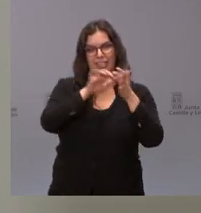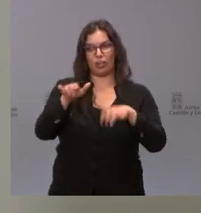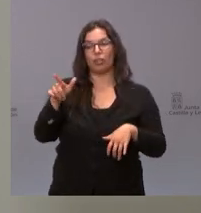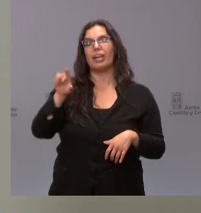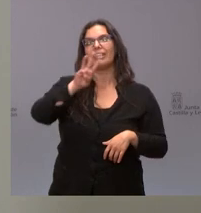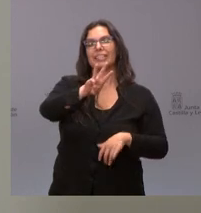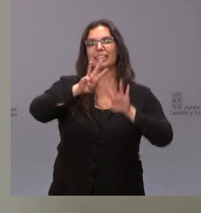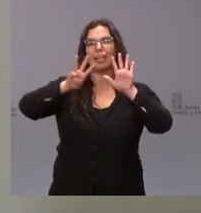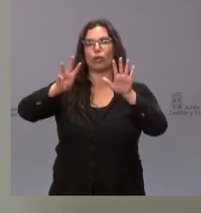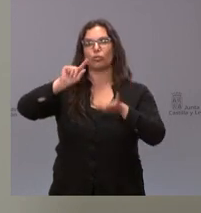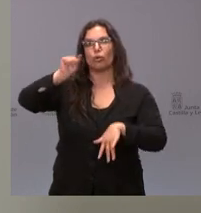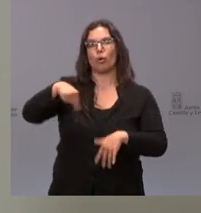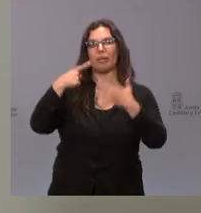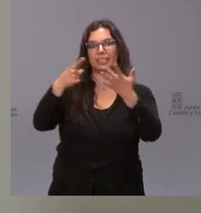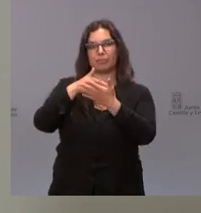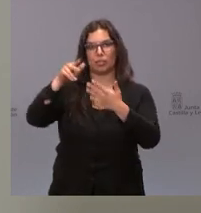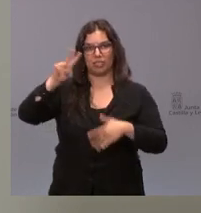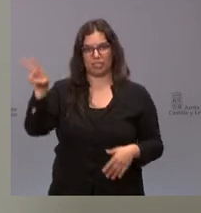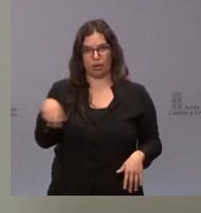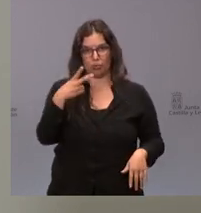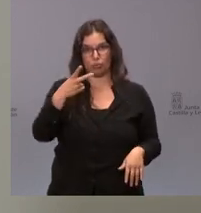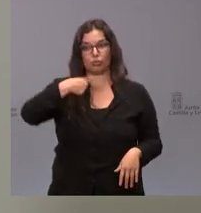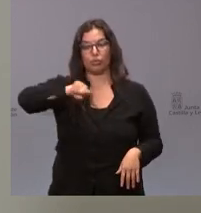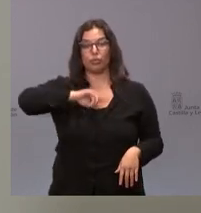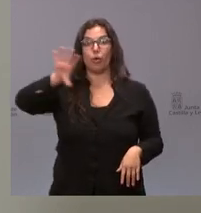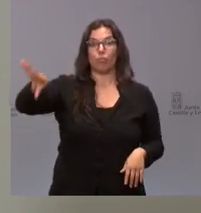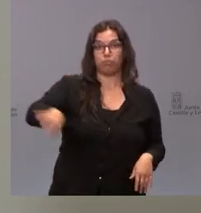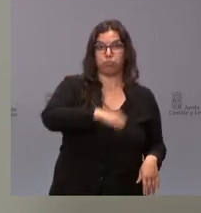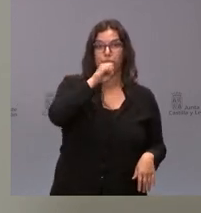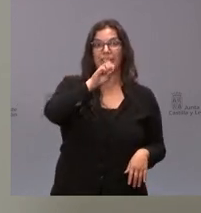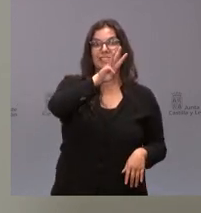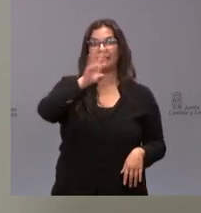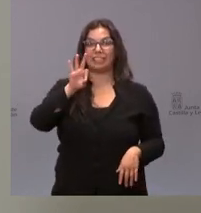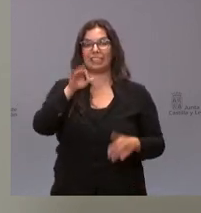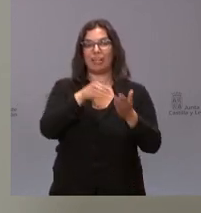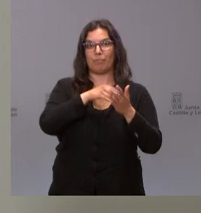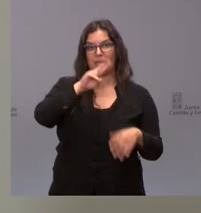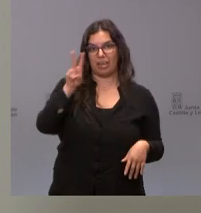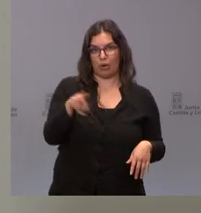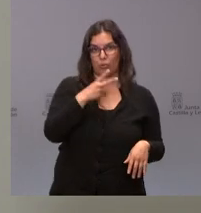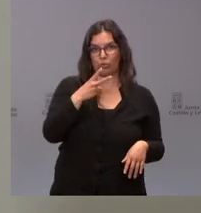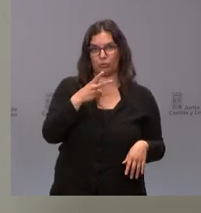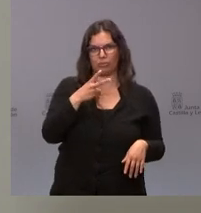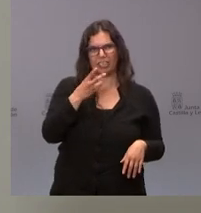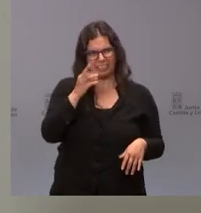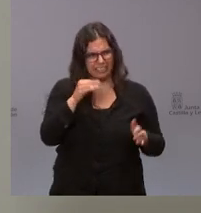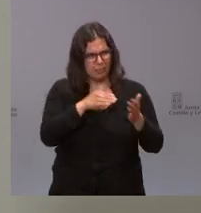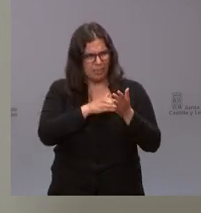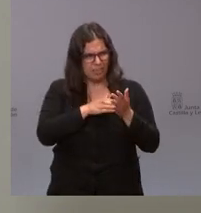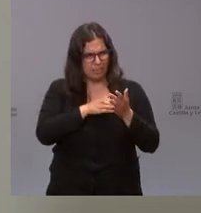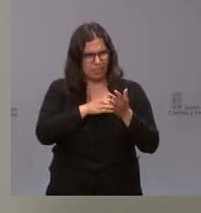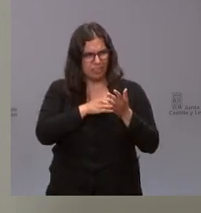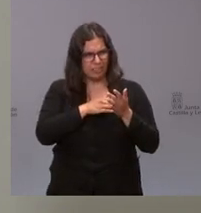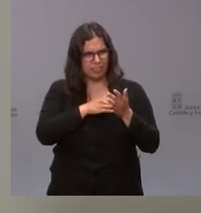38,6 millones de euros y las importaciones fueron 30.000 euros no sé si son 30.000 si me parece tan pequeña la cifra